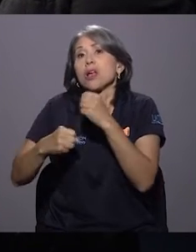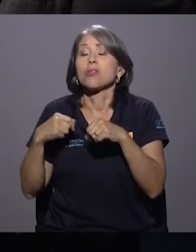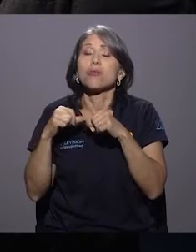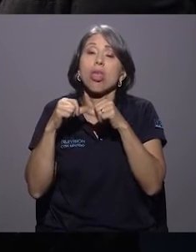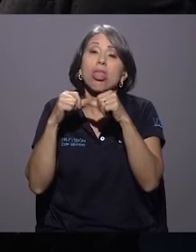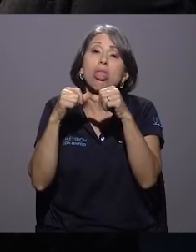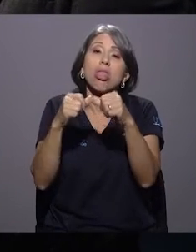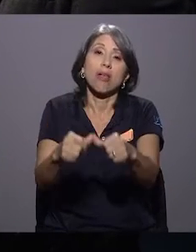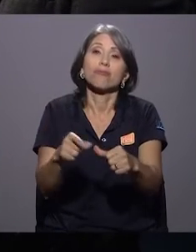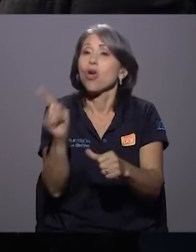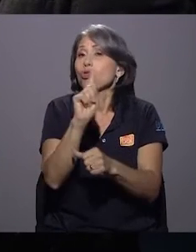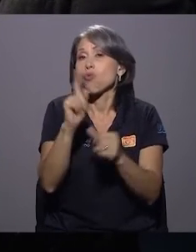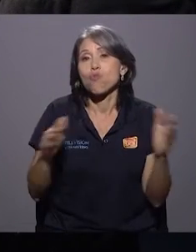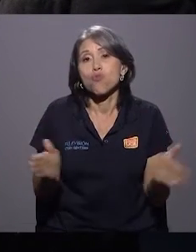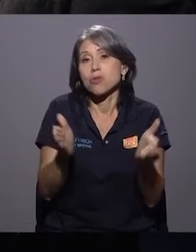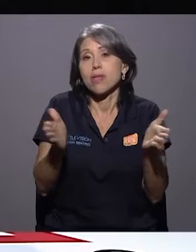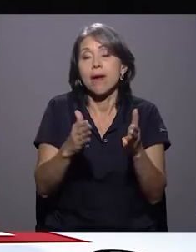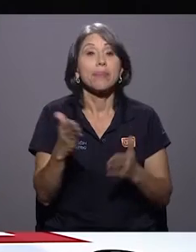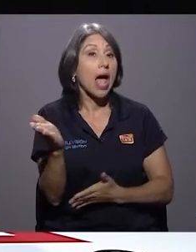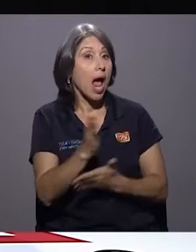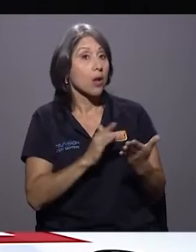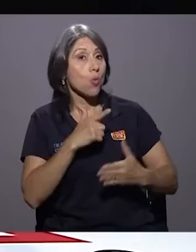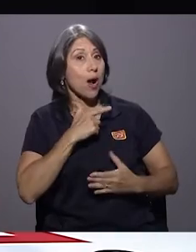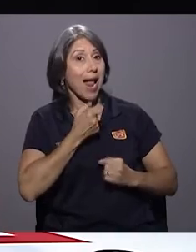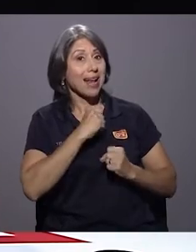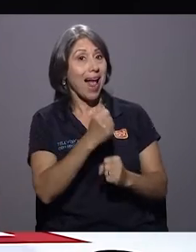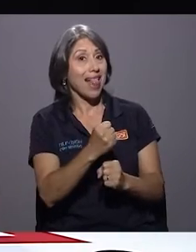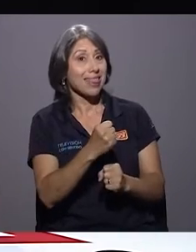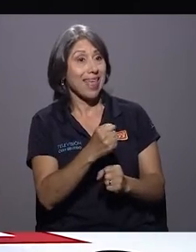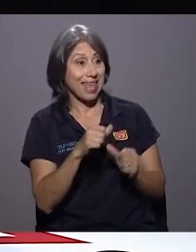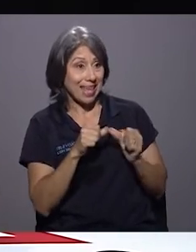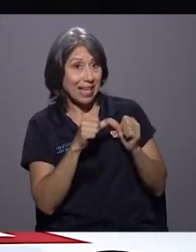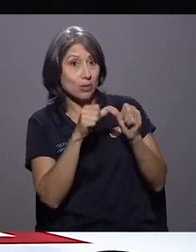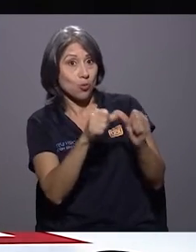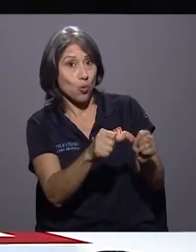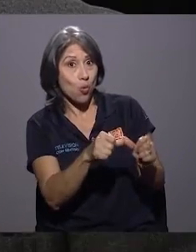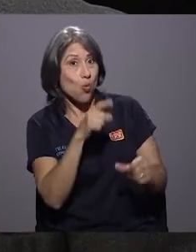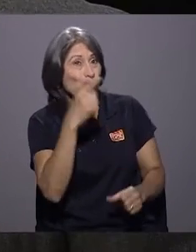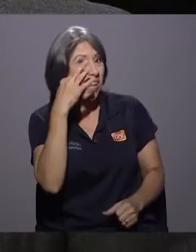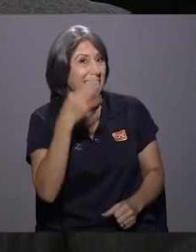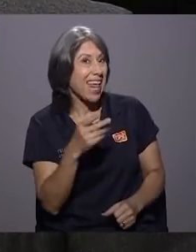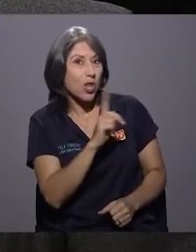¿Hay algún alcalde que usted considere hoy reelecto que no ha debido haber continuado?